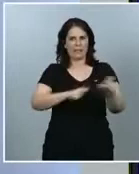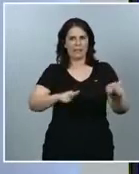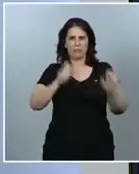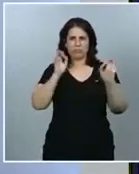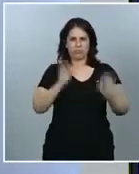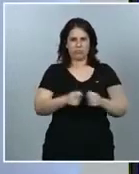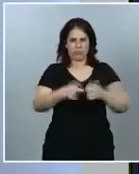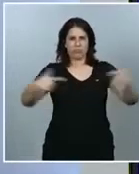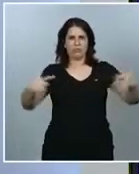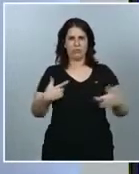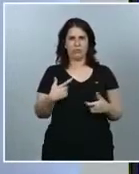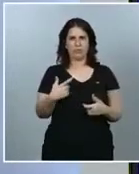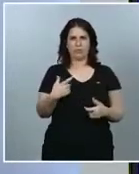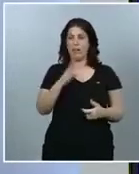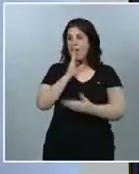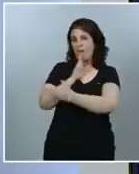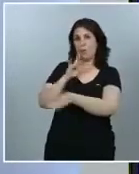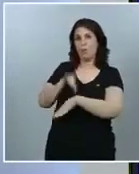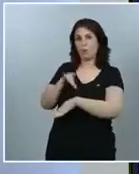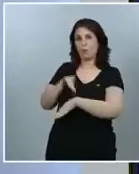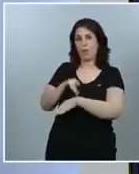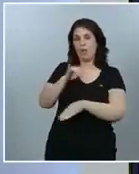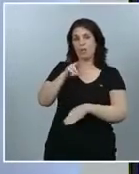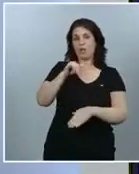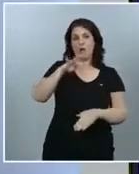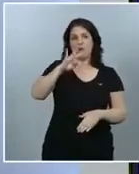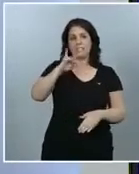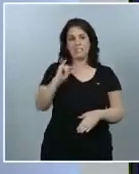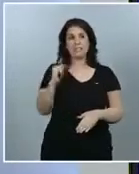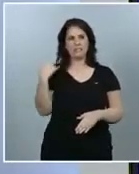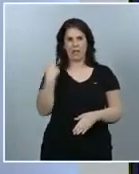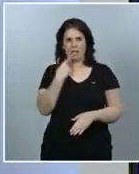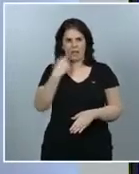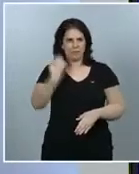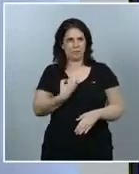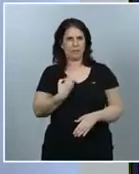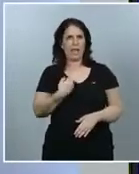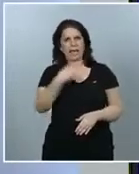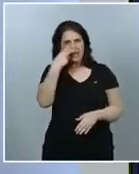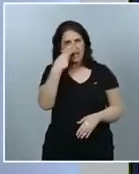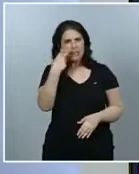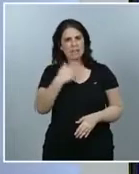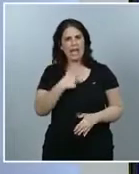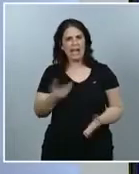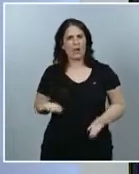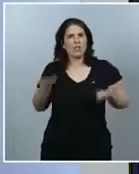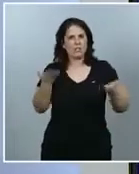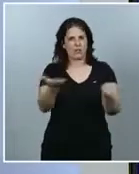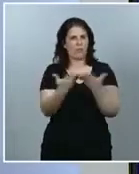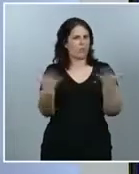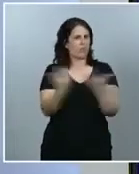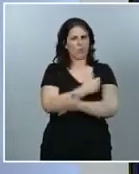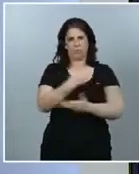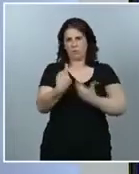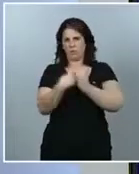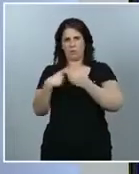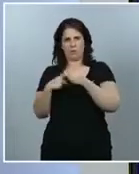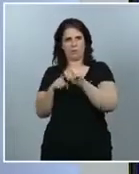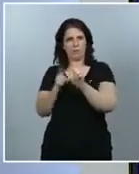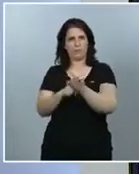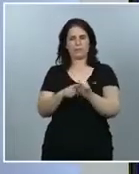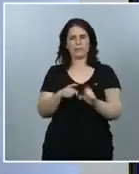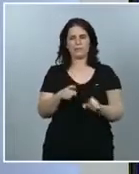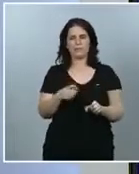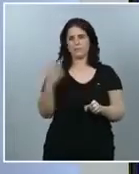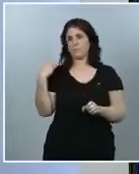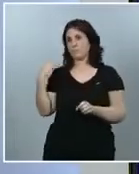comentar la doctora Iotti, el interés y la generosidad de todos los participantes. Teníamos algunas dudas de que si